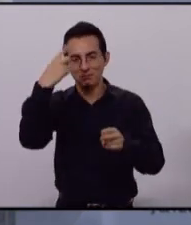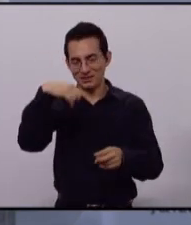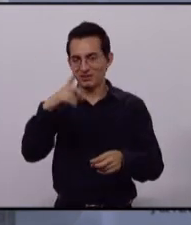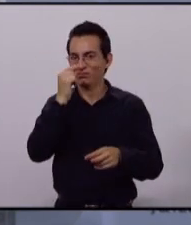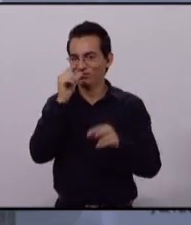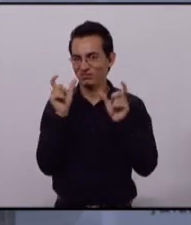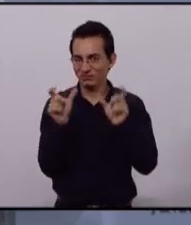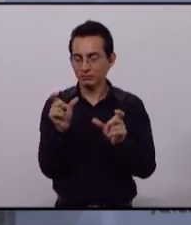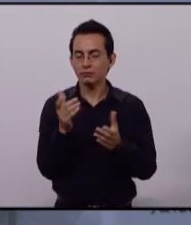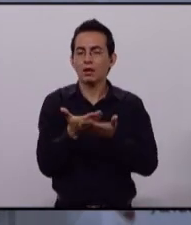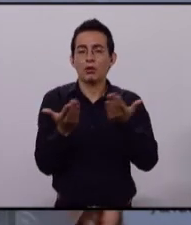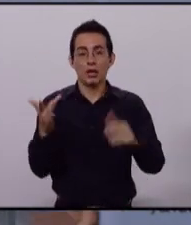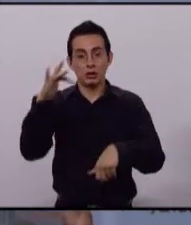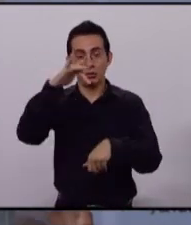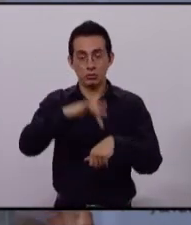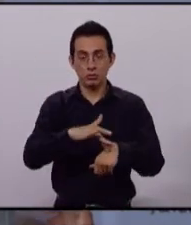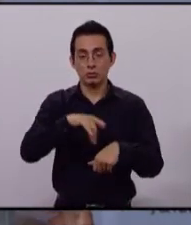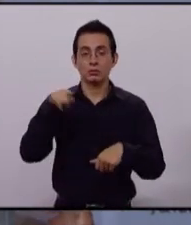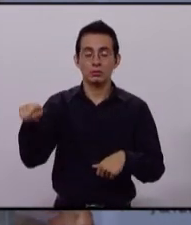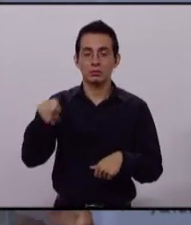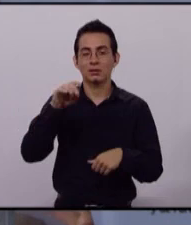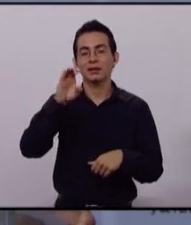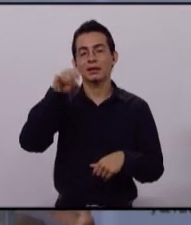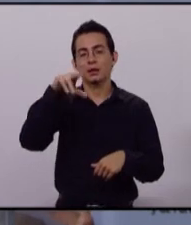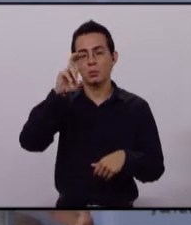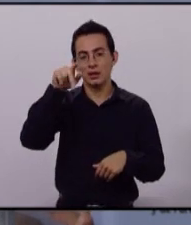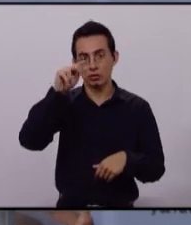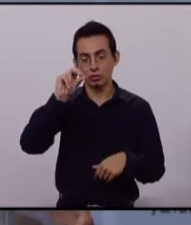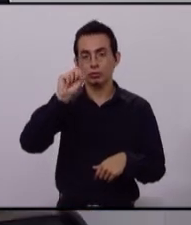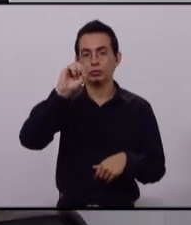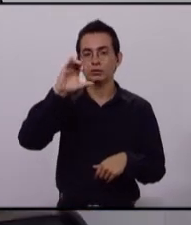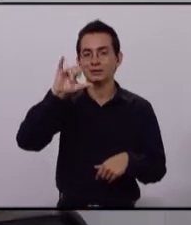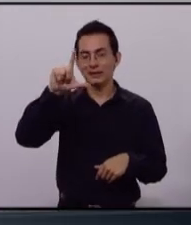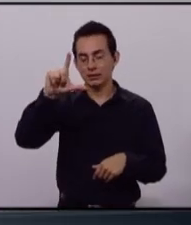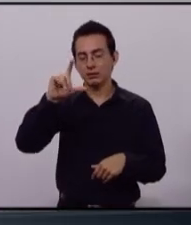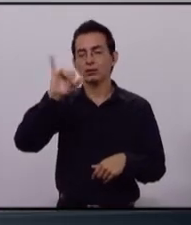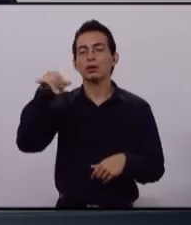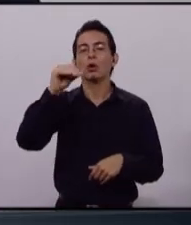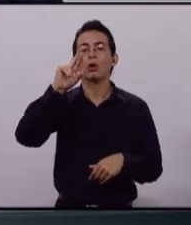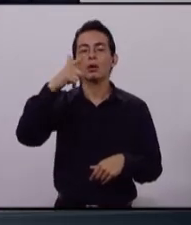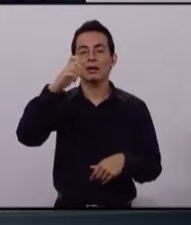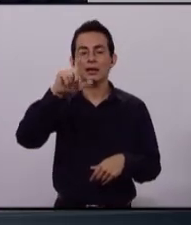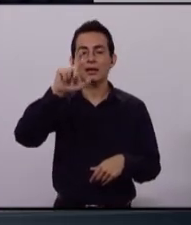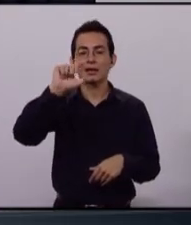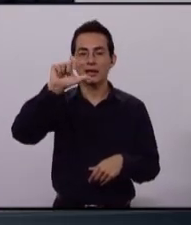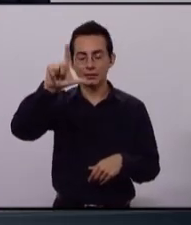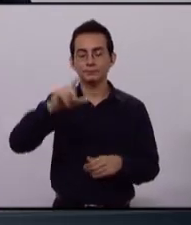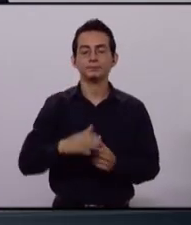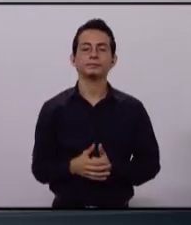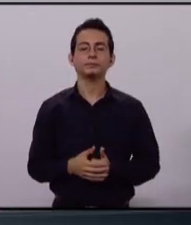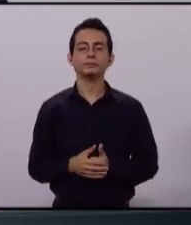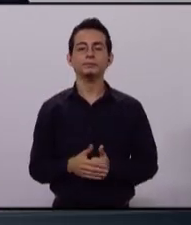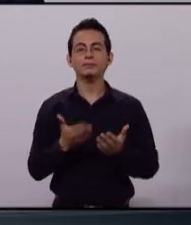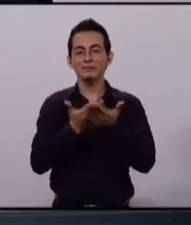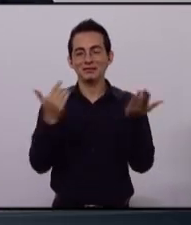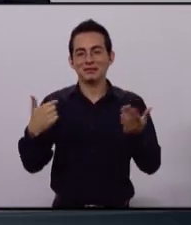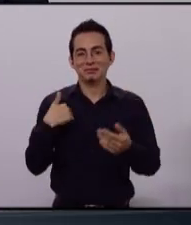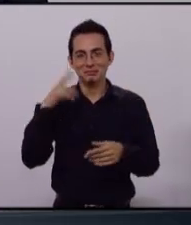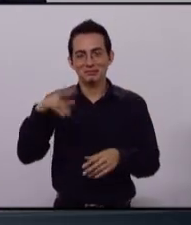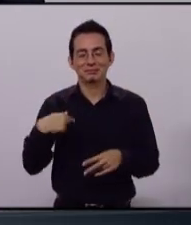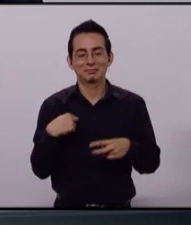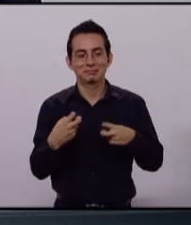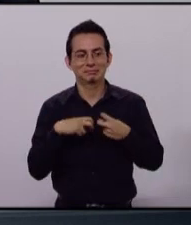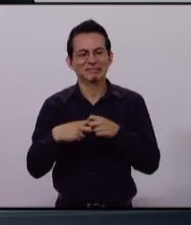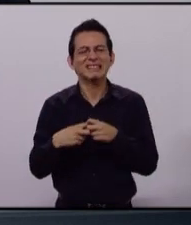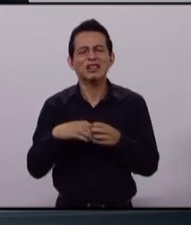pública. Es el turno ahora del candidato de Encuentro Social, Jorge Leal. Gracias nuevamente. El que me ponga nervioso es porque no soy